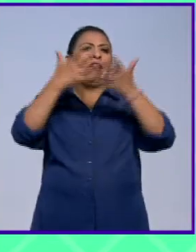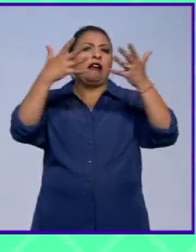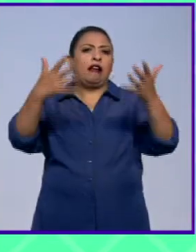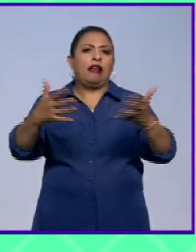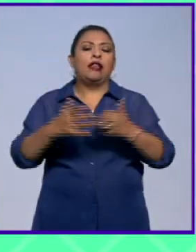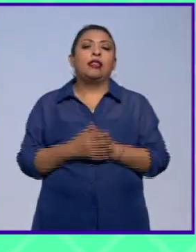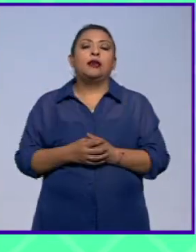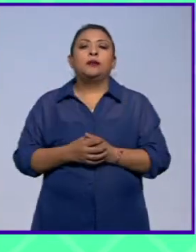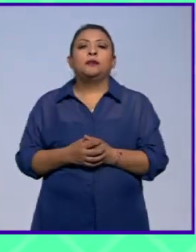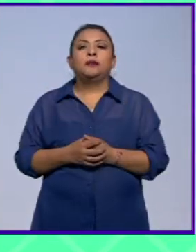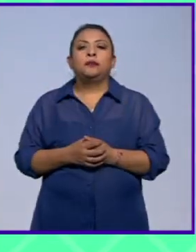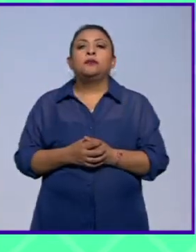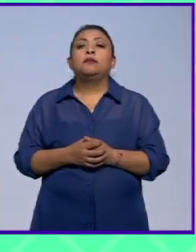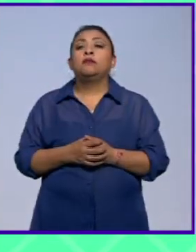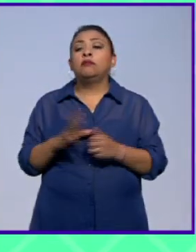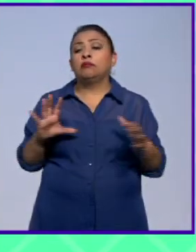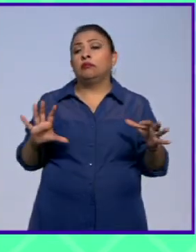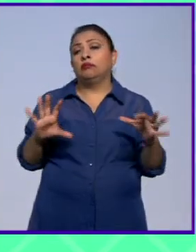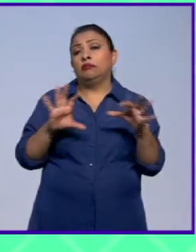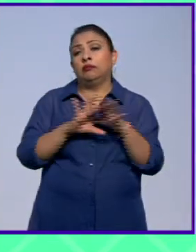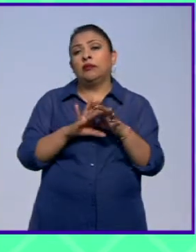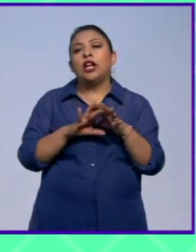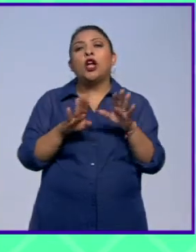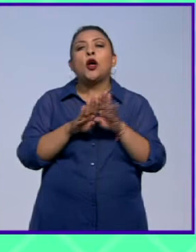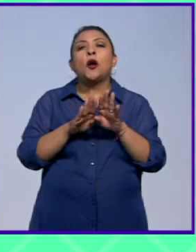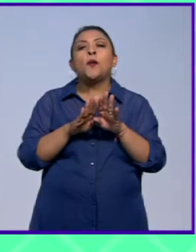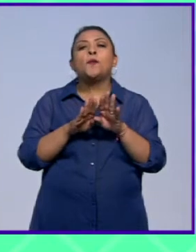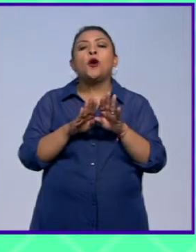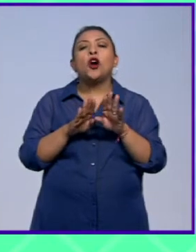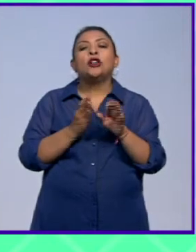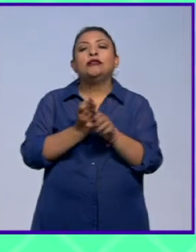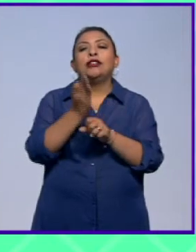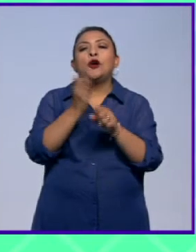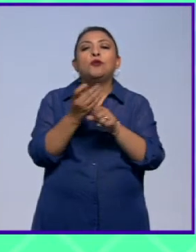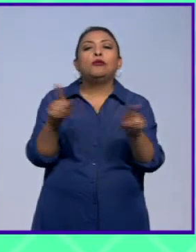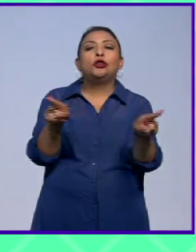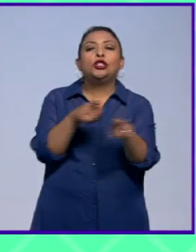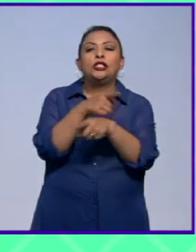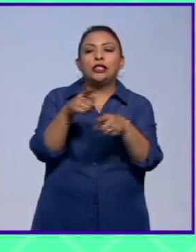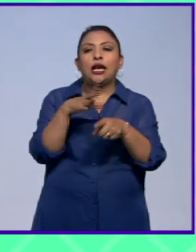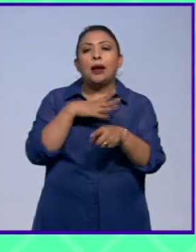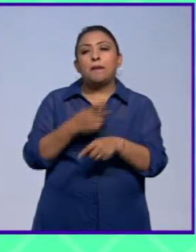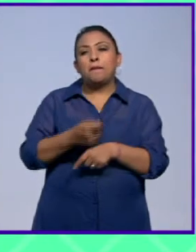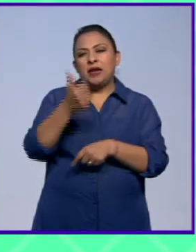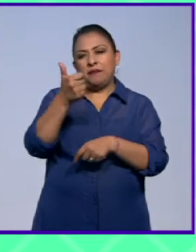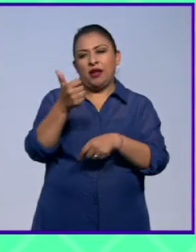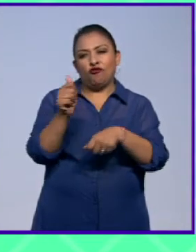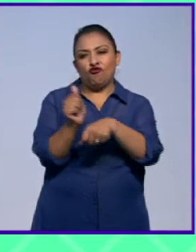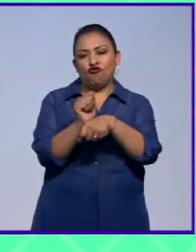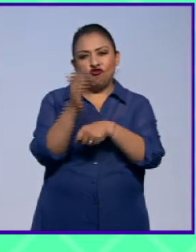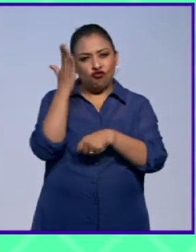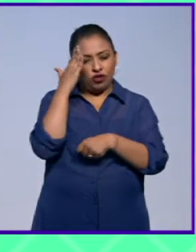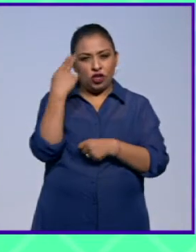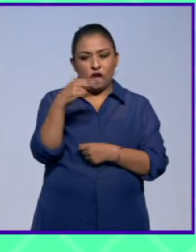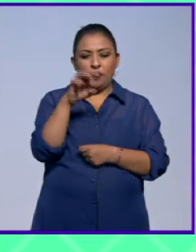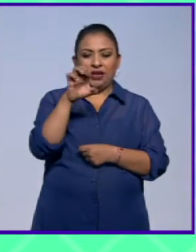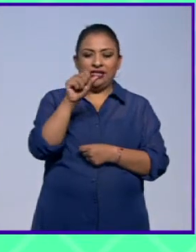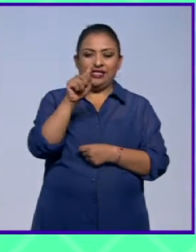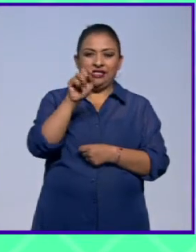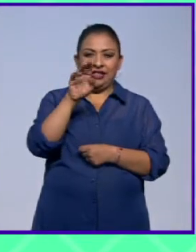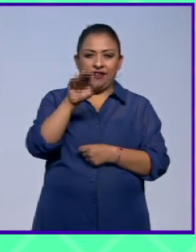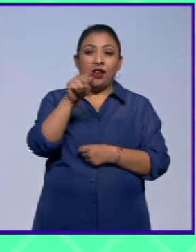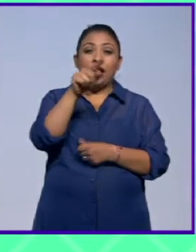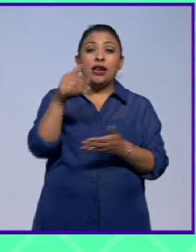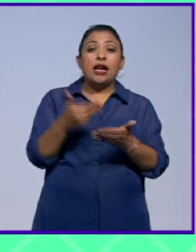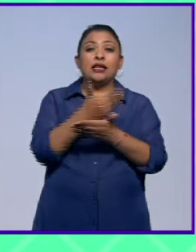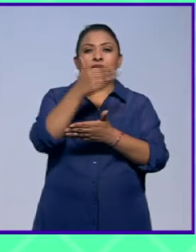está muy ligado a la comedia musical este espectáculo tenemos un primer actor que su nombre es Esteban Provenzano es